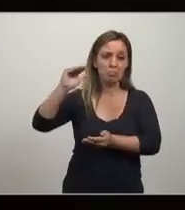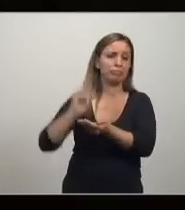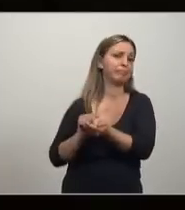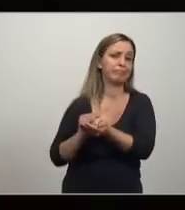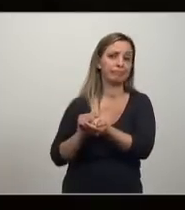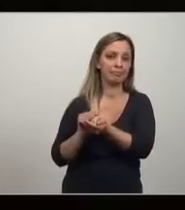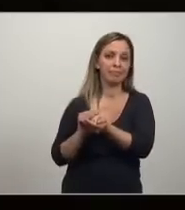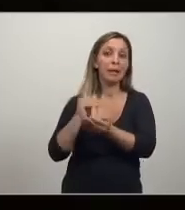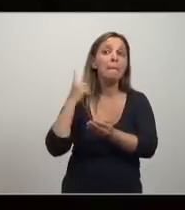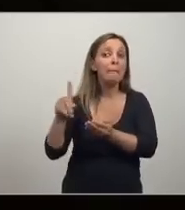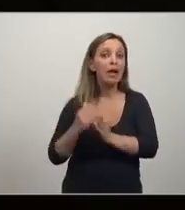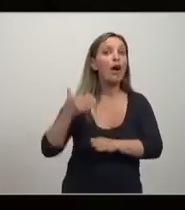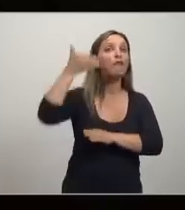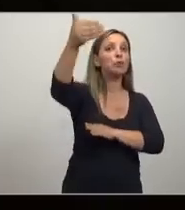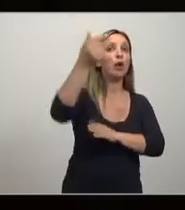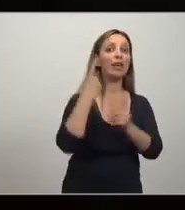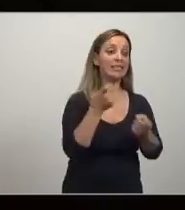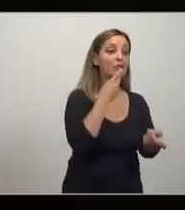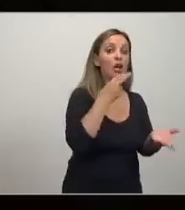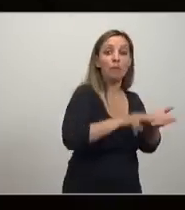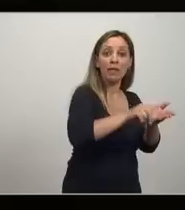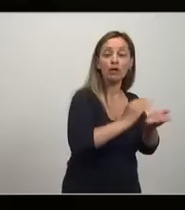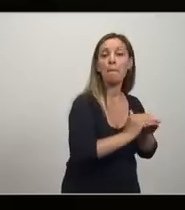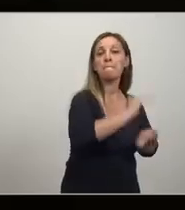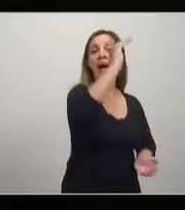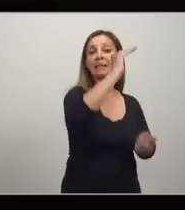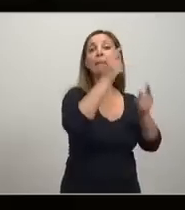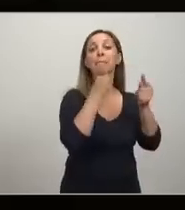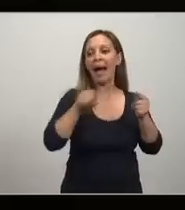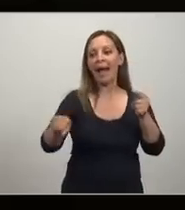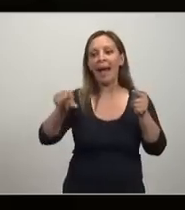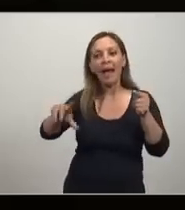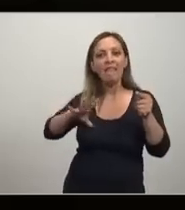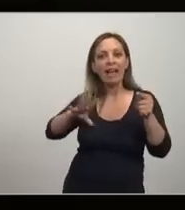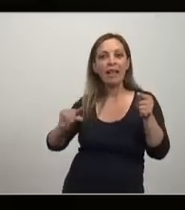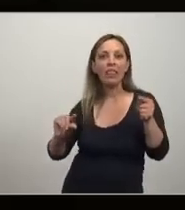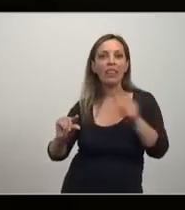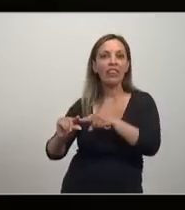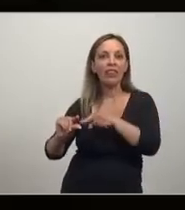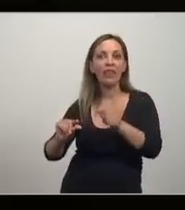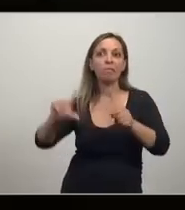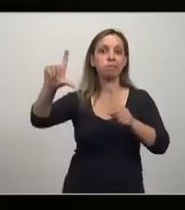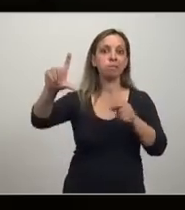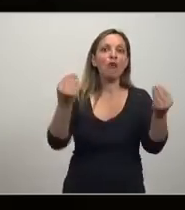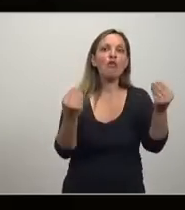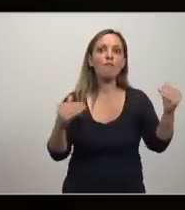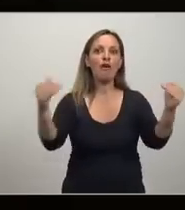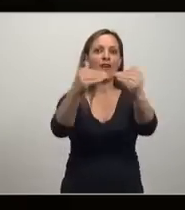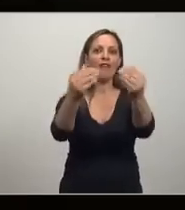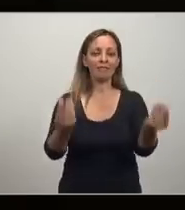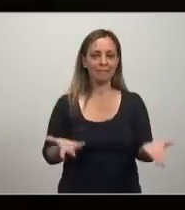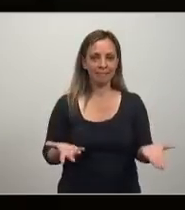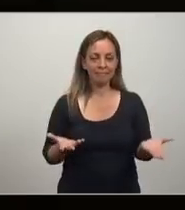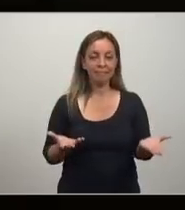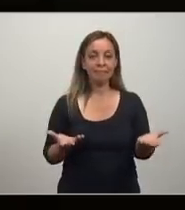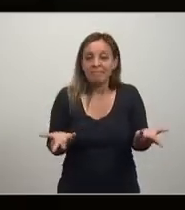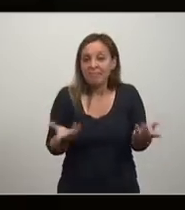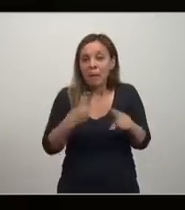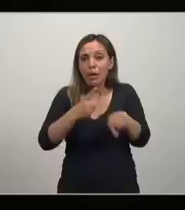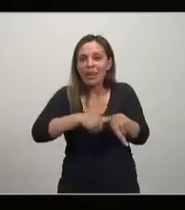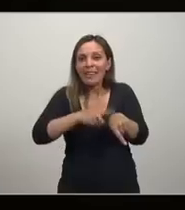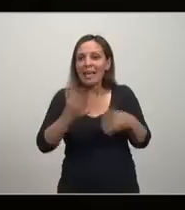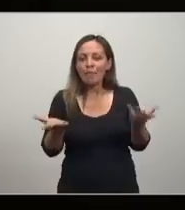pero en el futuro tendrán que aumentar impuestos para cubrir la deuda que generó ese déficit fiscal intertemporalmente mi